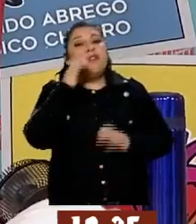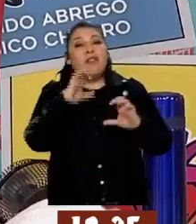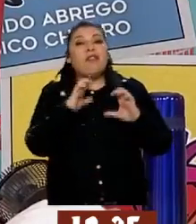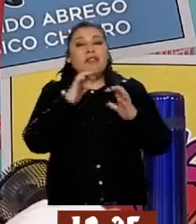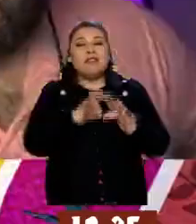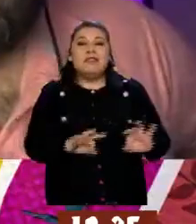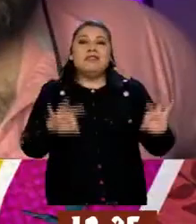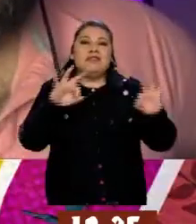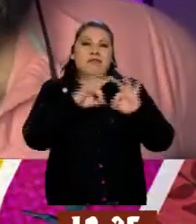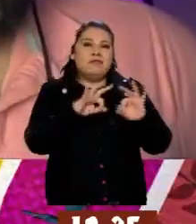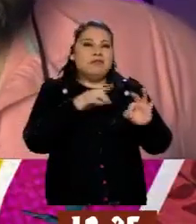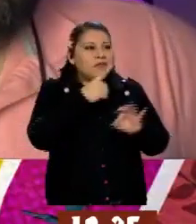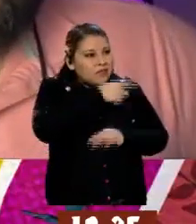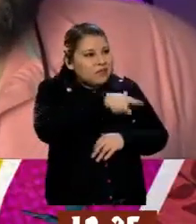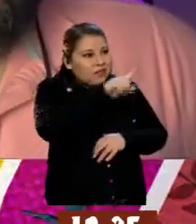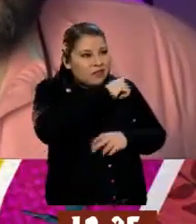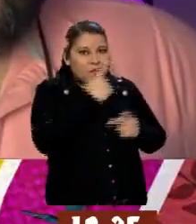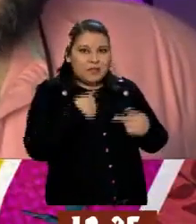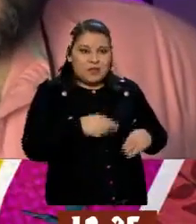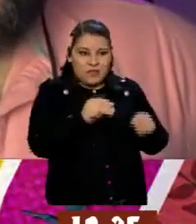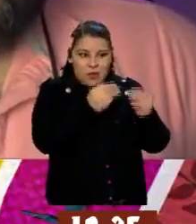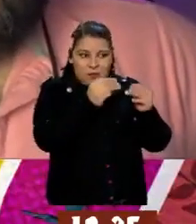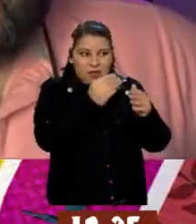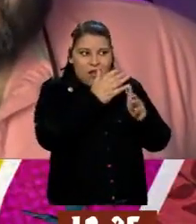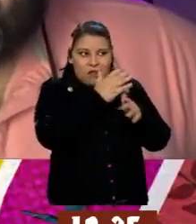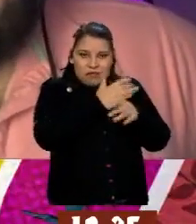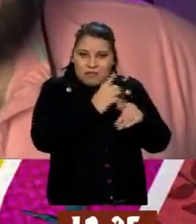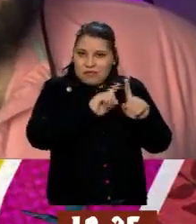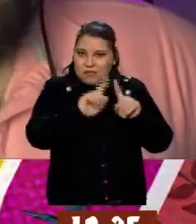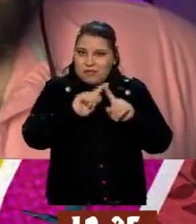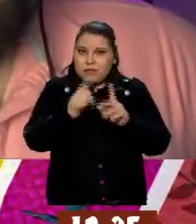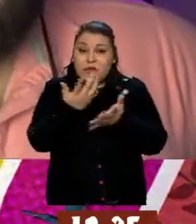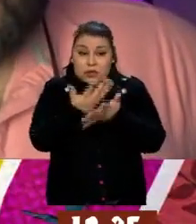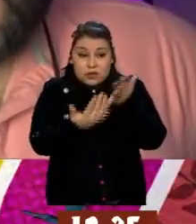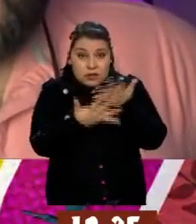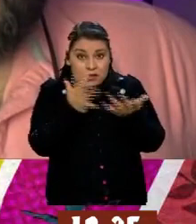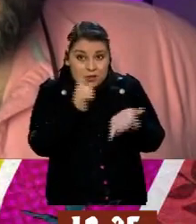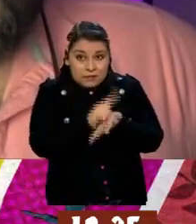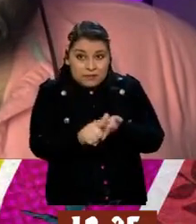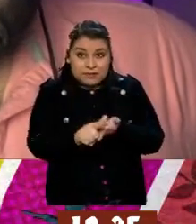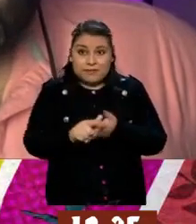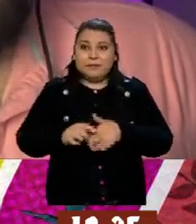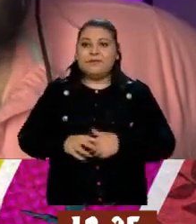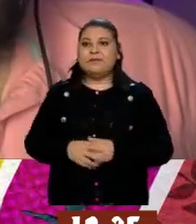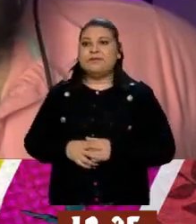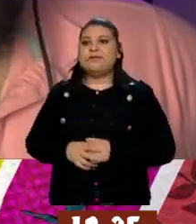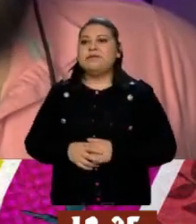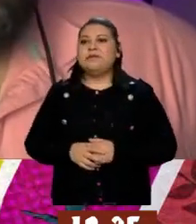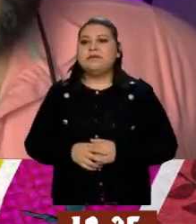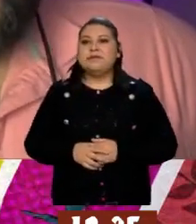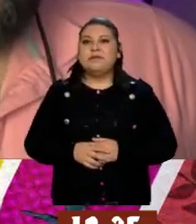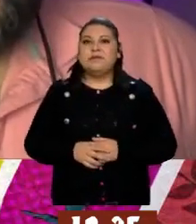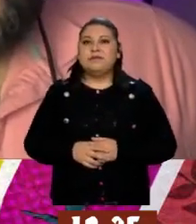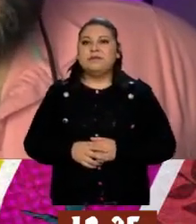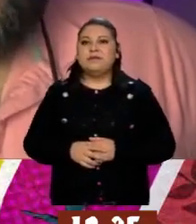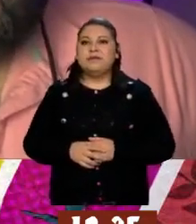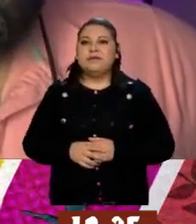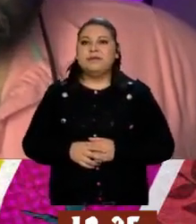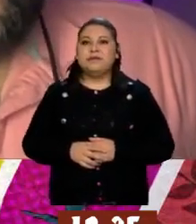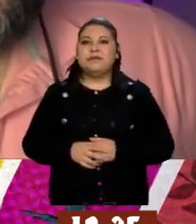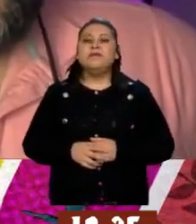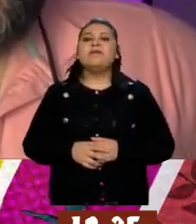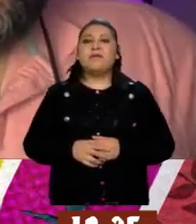peligroso. Bueno, no peligroso, hay que tener mucho cuidado con lo que acabas de mencionar por la famosa contaminación cruzada. No necesitar este